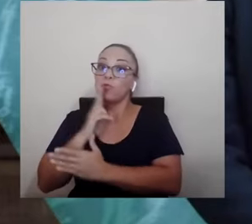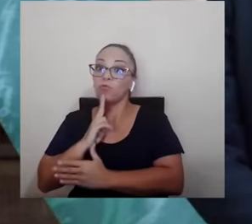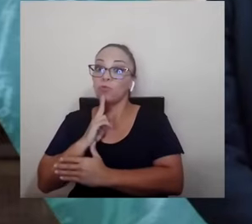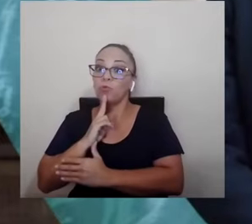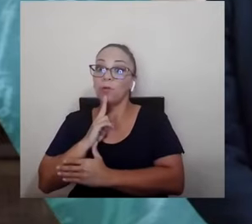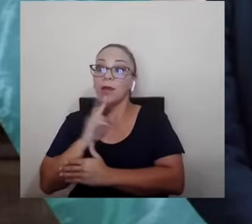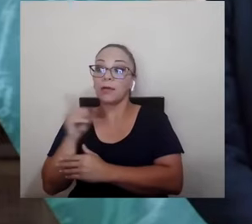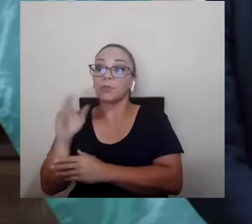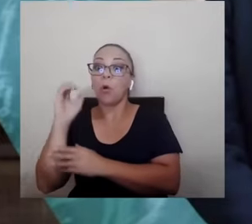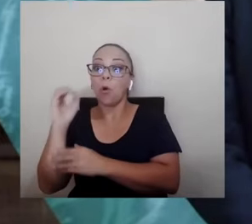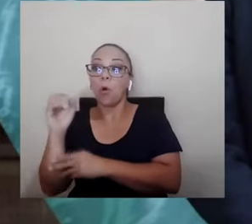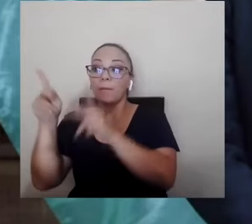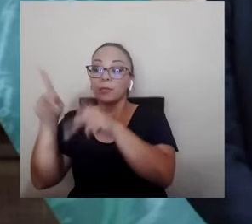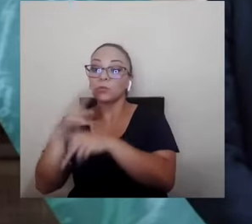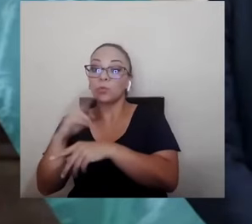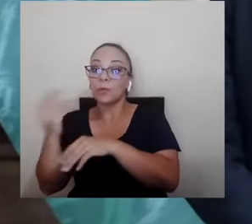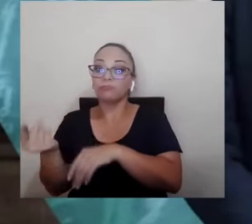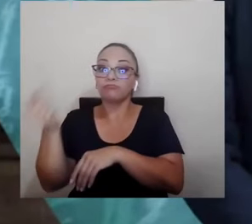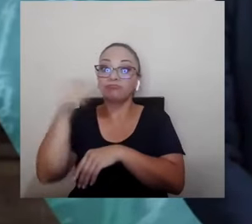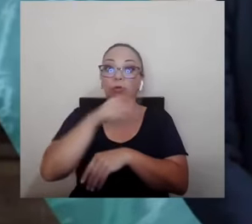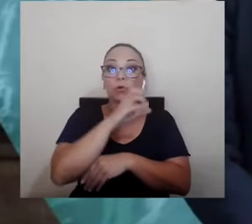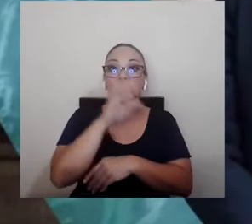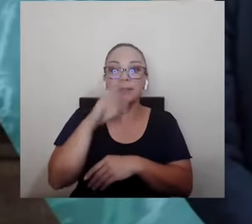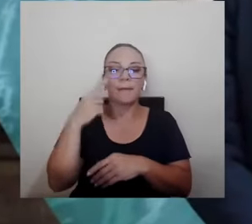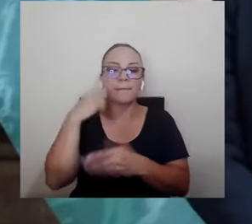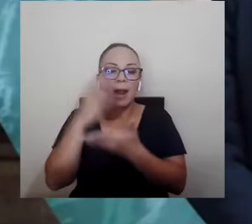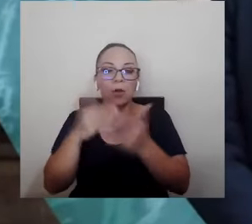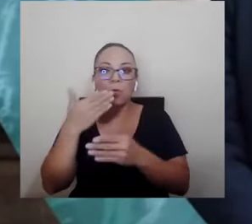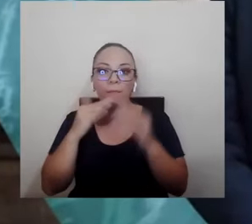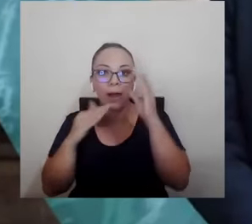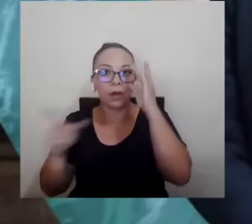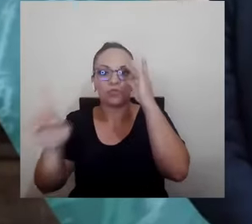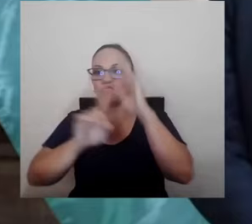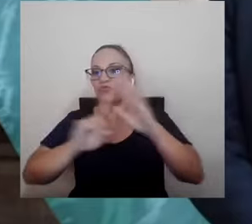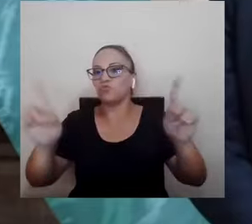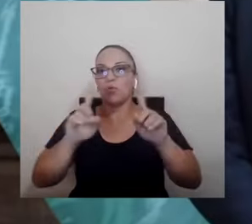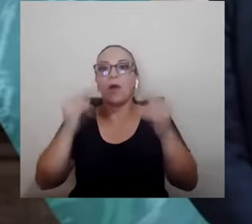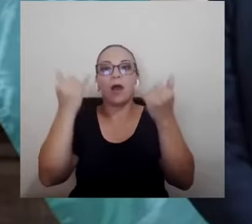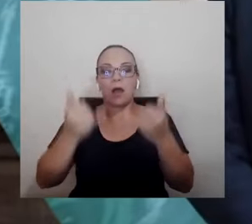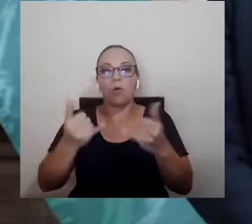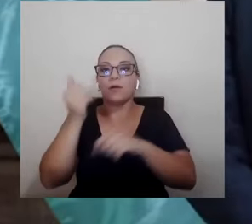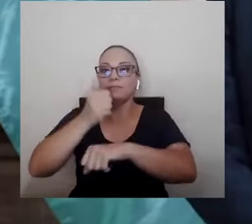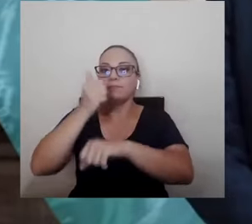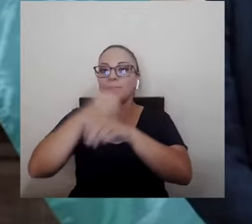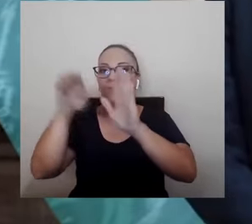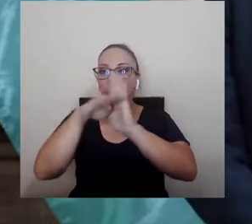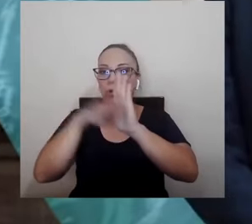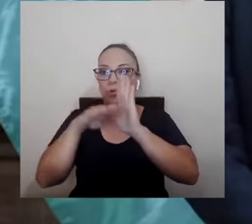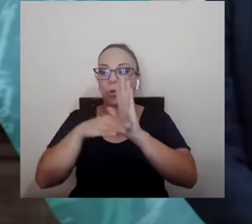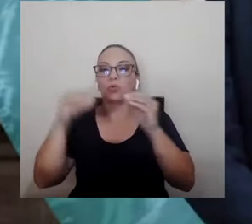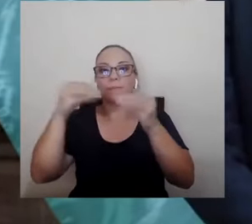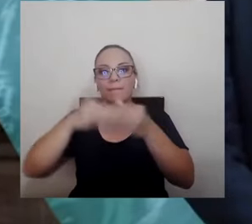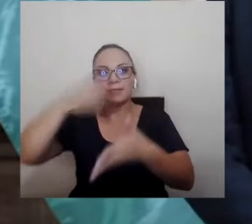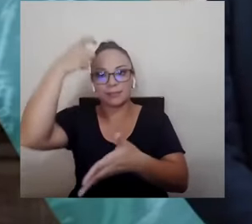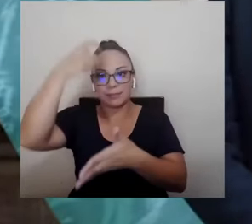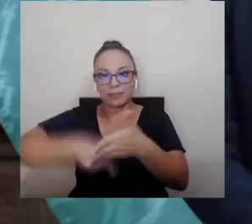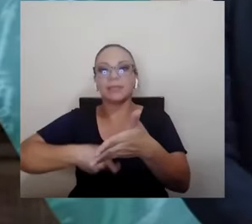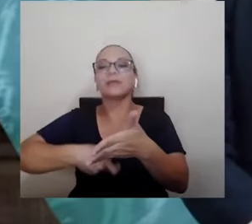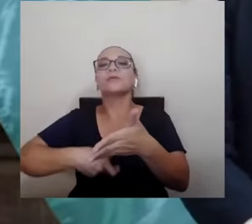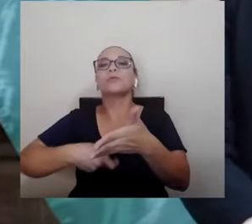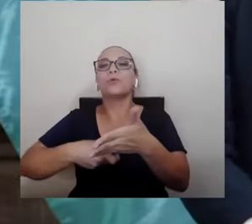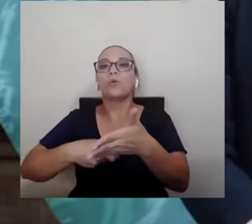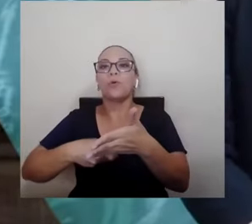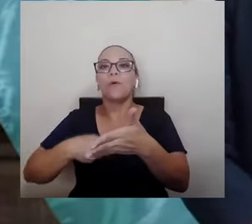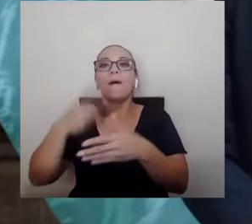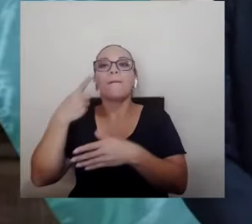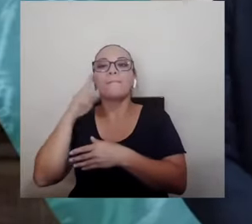corresponda porque establecimos protocolos todavía más estrictos para filtrar a los malos